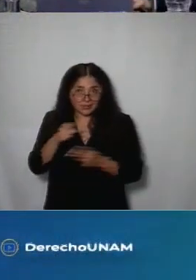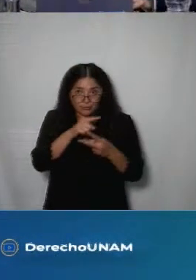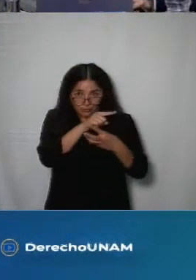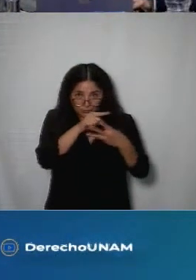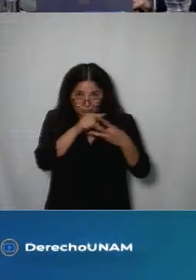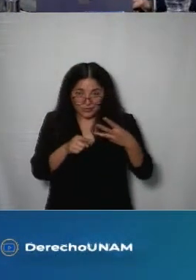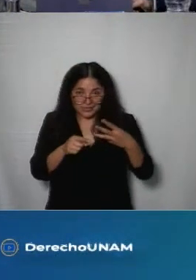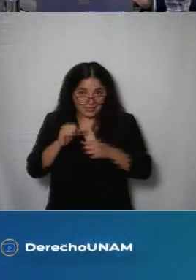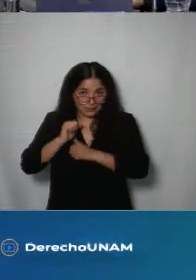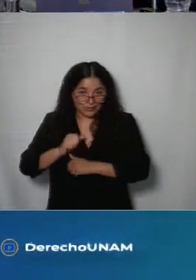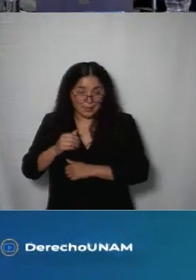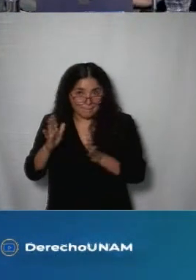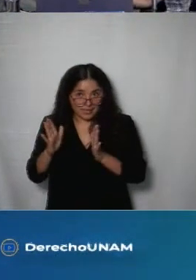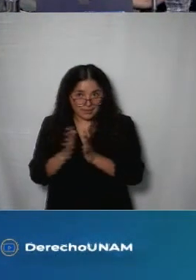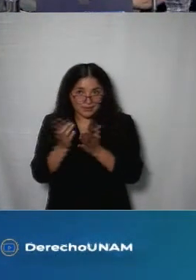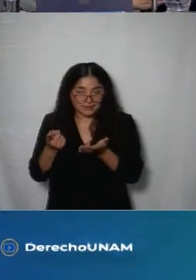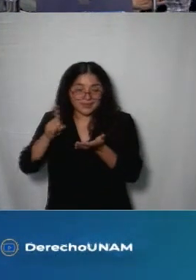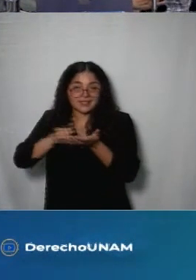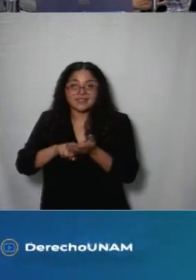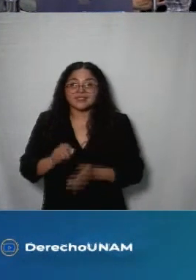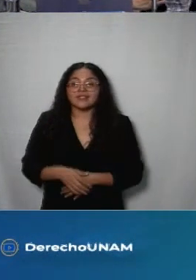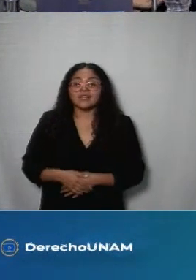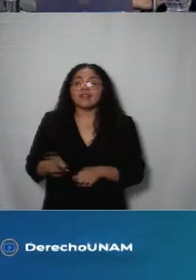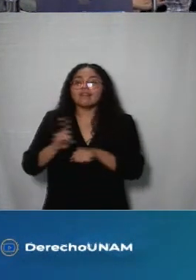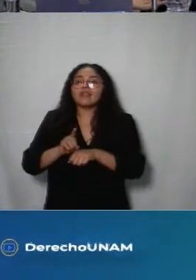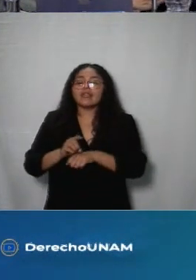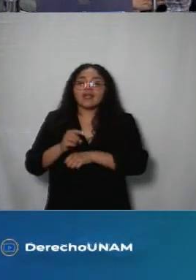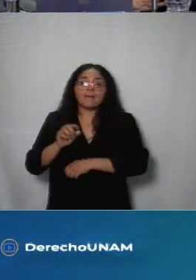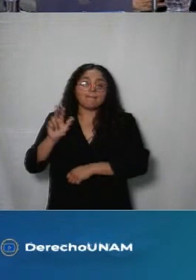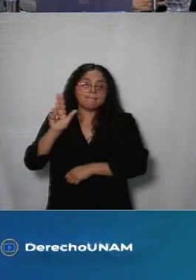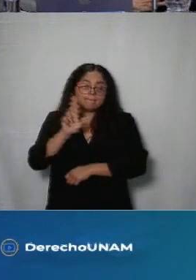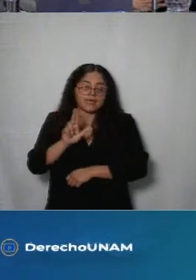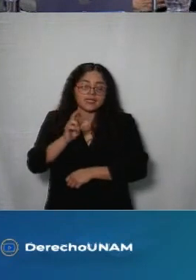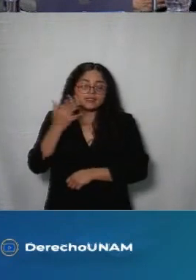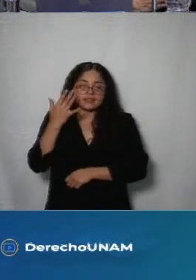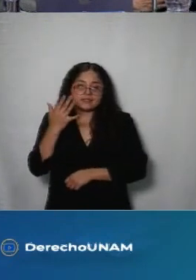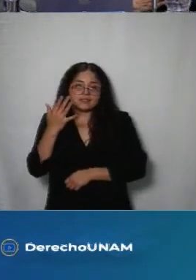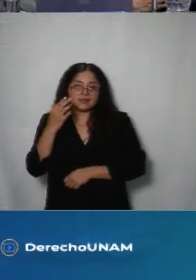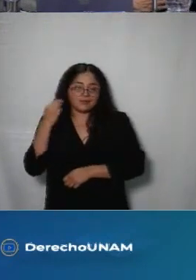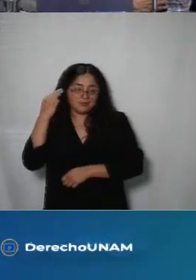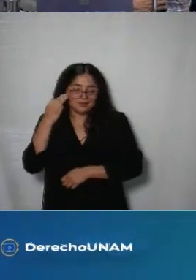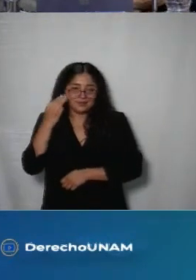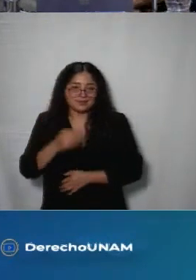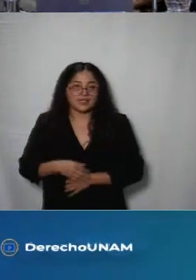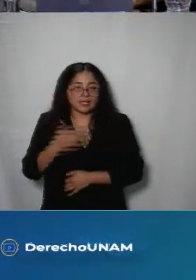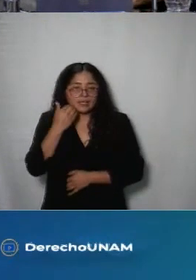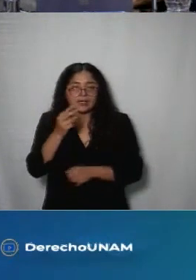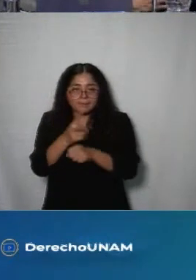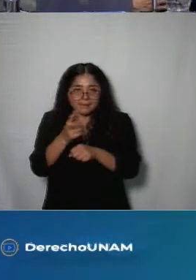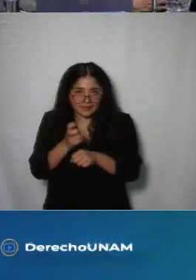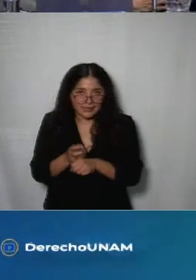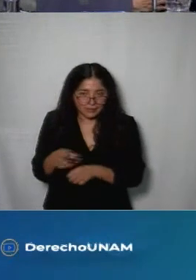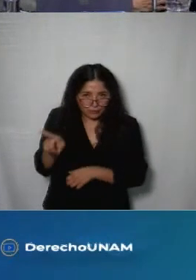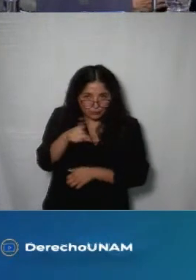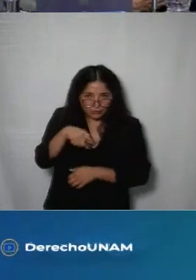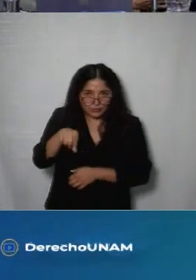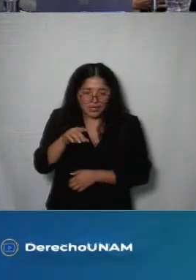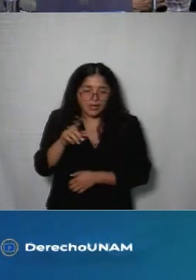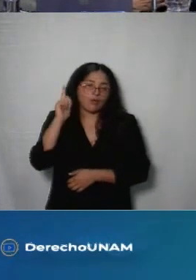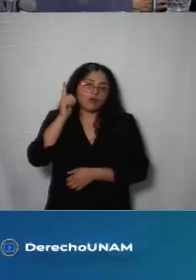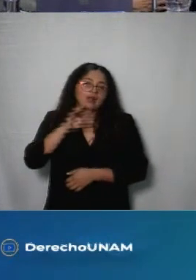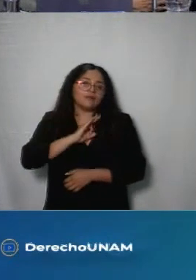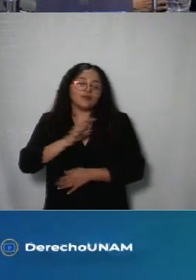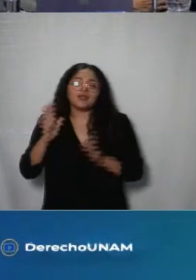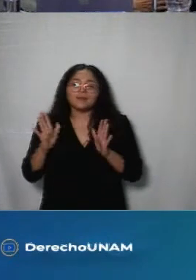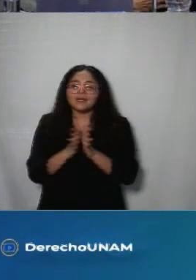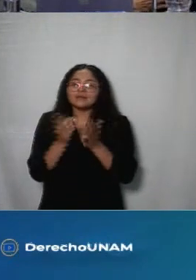organizamos cada año será el día martes 5 el horario es de 10 a 2 invitarlos y reinvitarlos e insistirles que